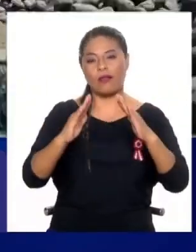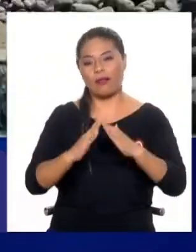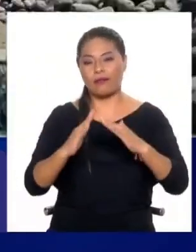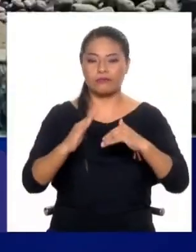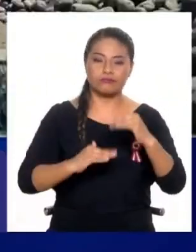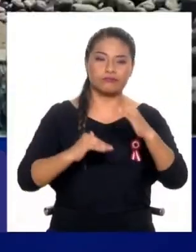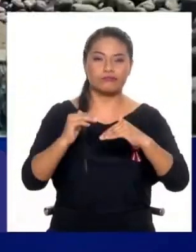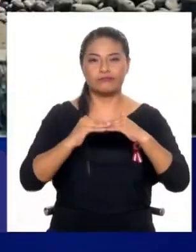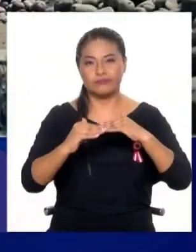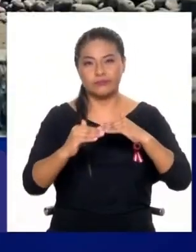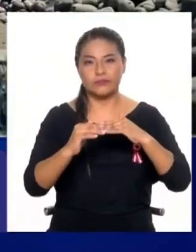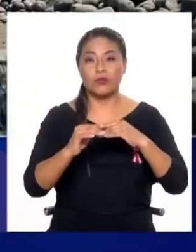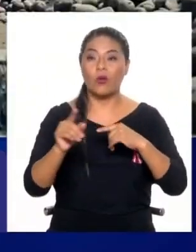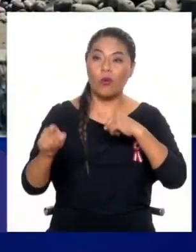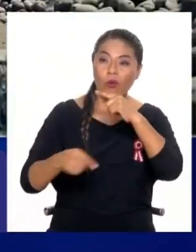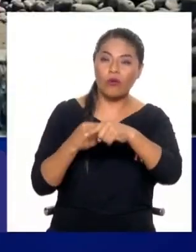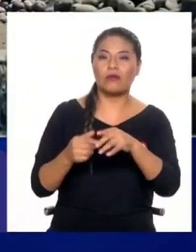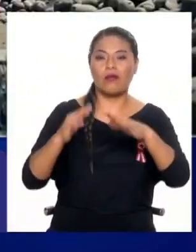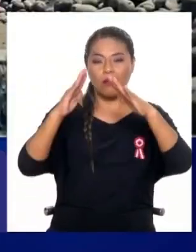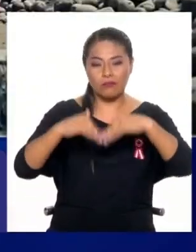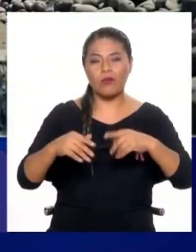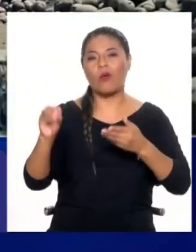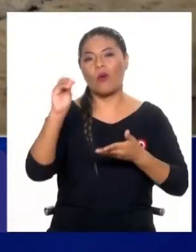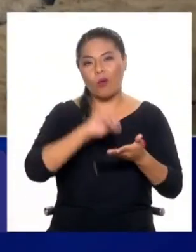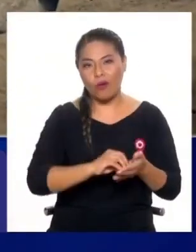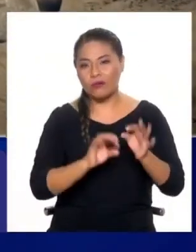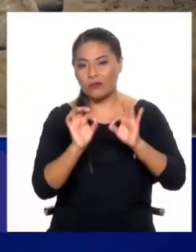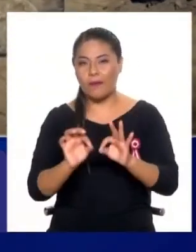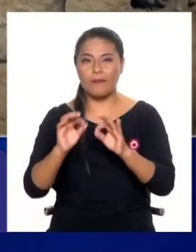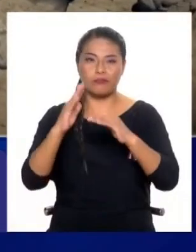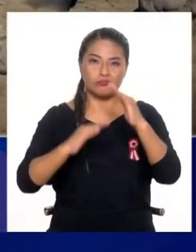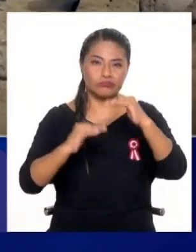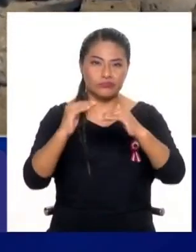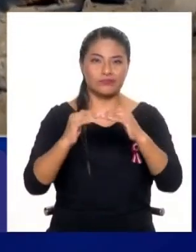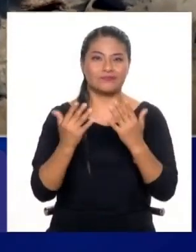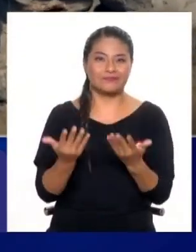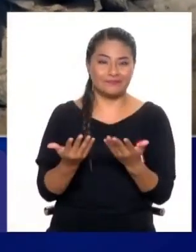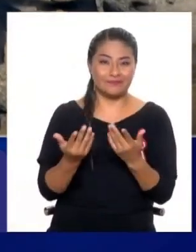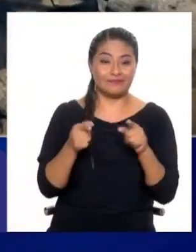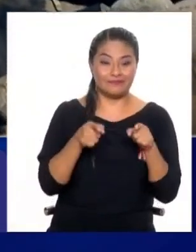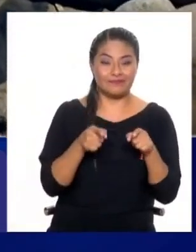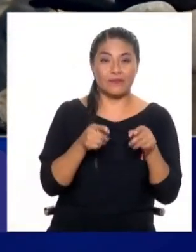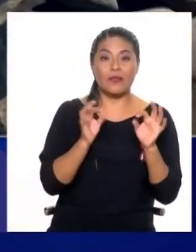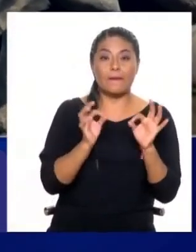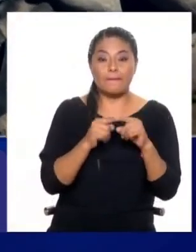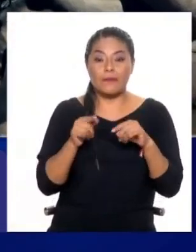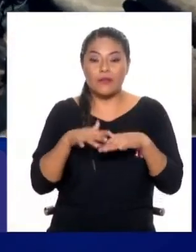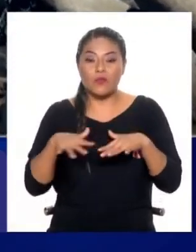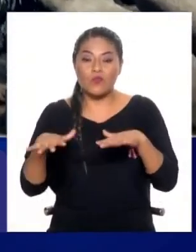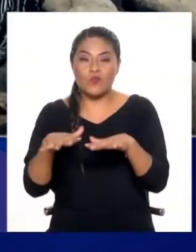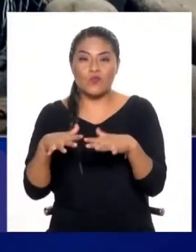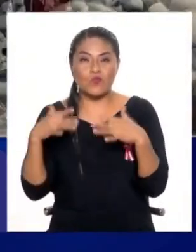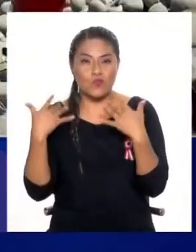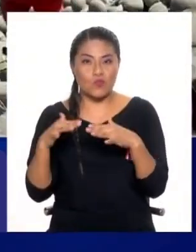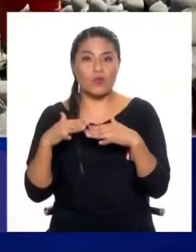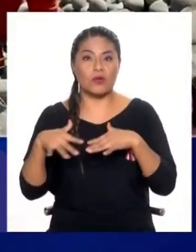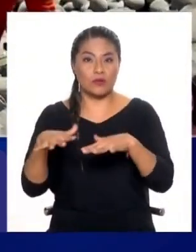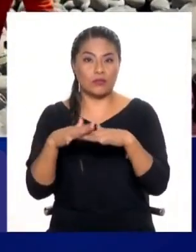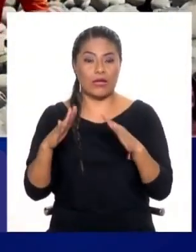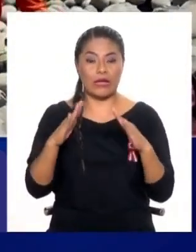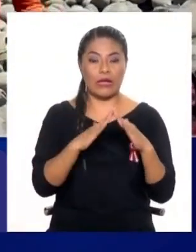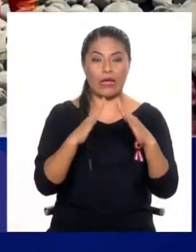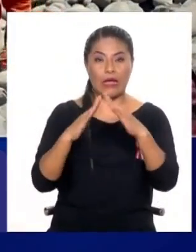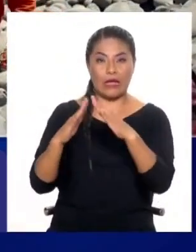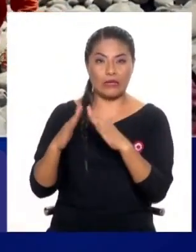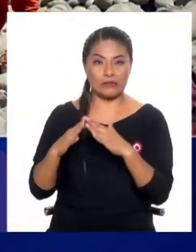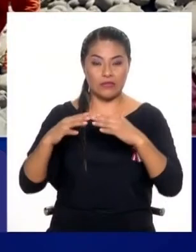recuperar la ciudad. Pero en aquellas zonas, por ejemplo, en zonas informales, donde la afectación sí va a ser fuerte, es decir, la vivienda